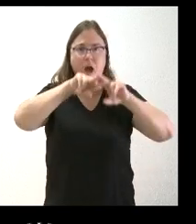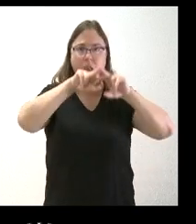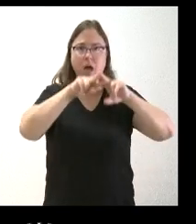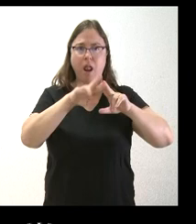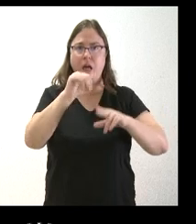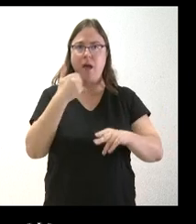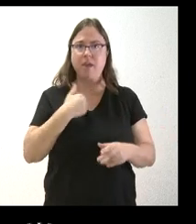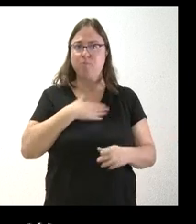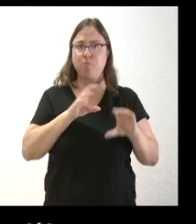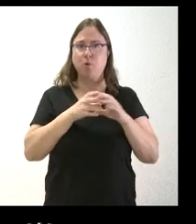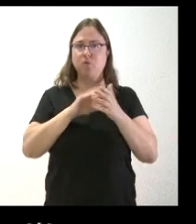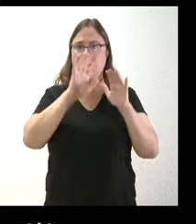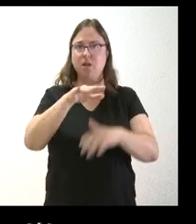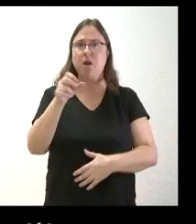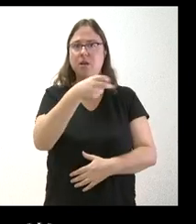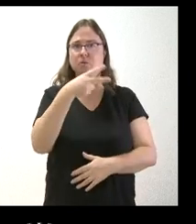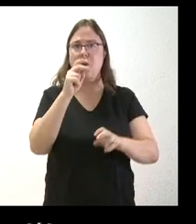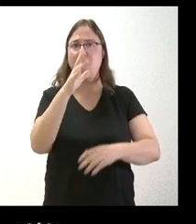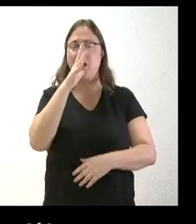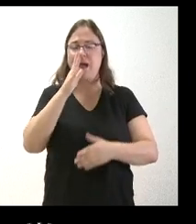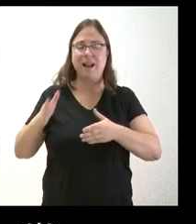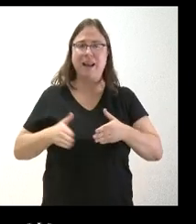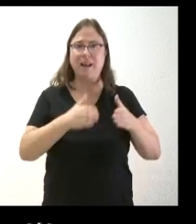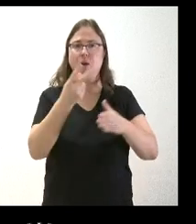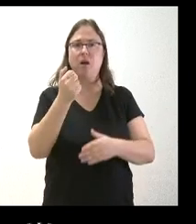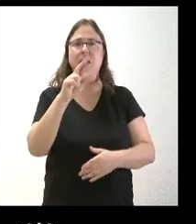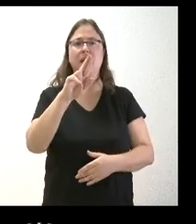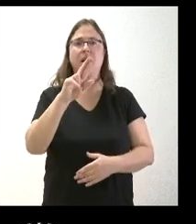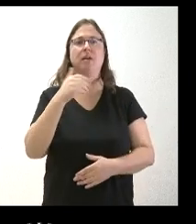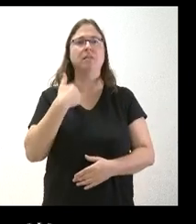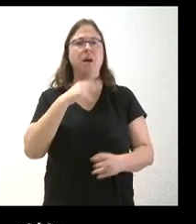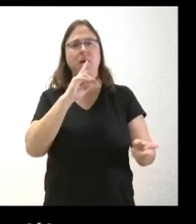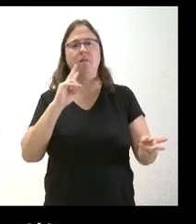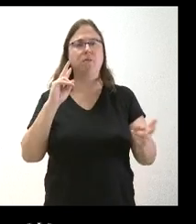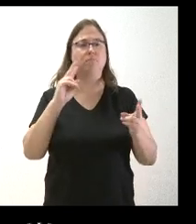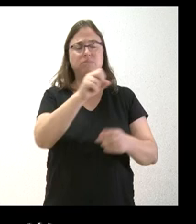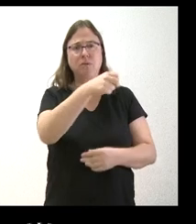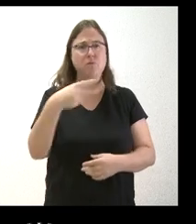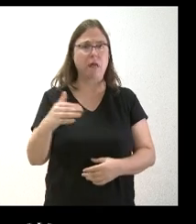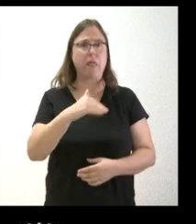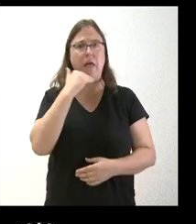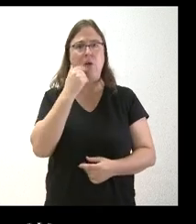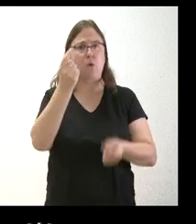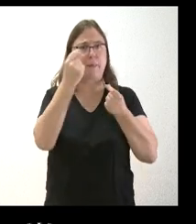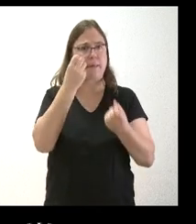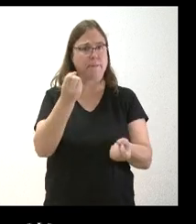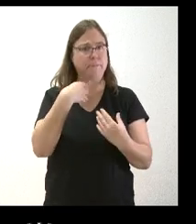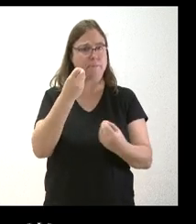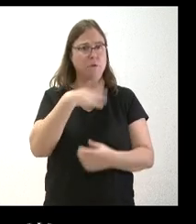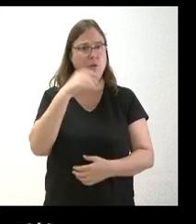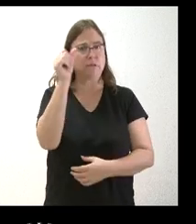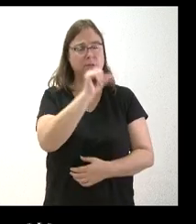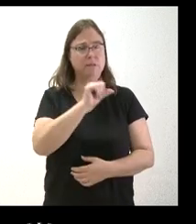hecho la propia Junta de Castilla y León en el río Keyles. No sé si esos resultados nos pueden dar algún detalle más si en esta semana